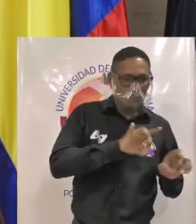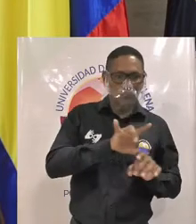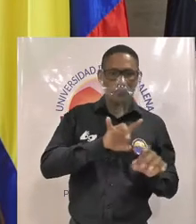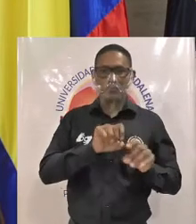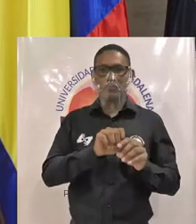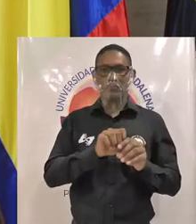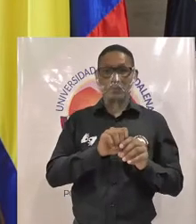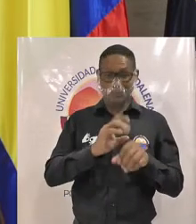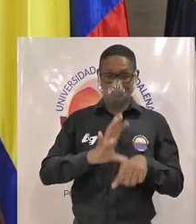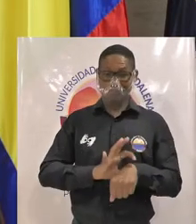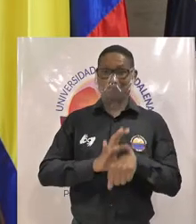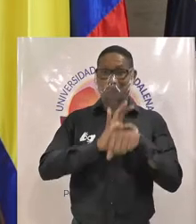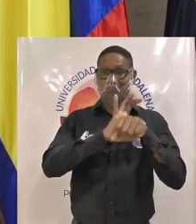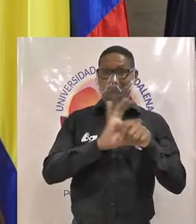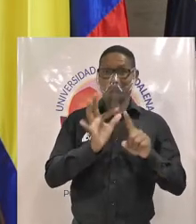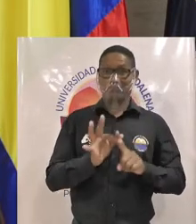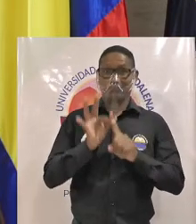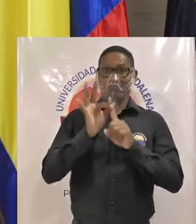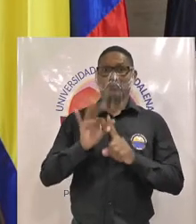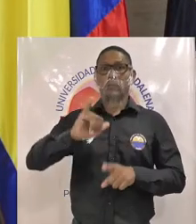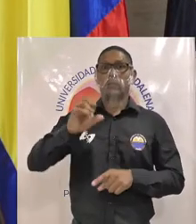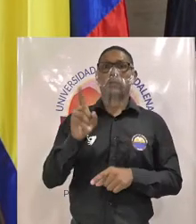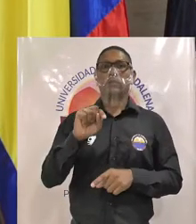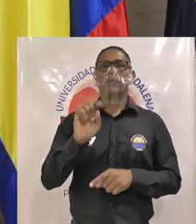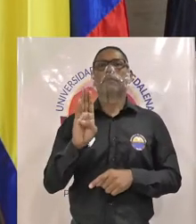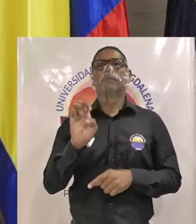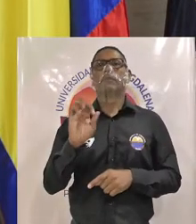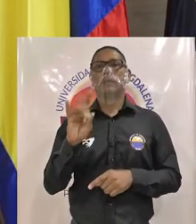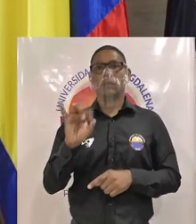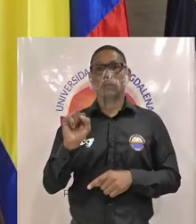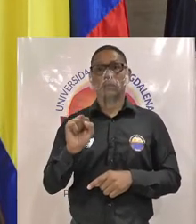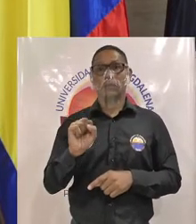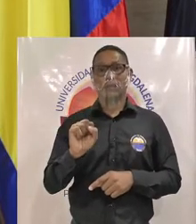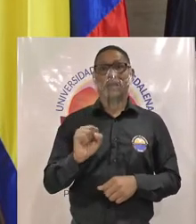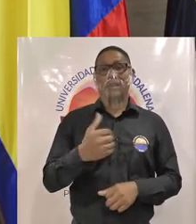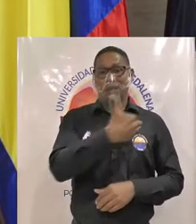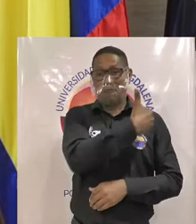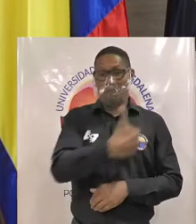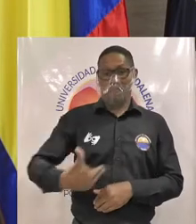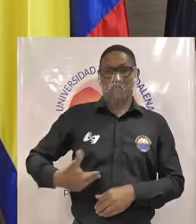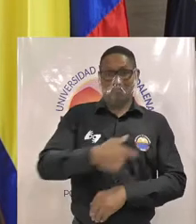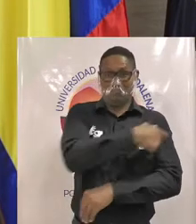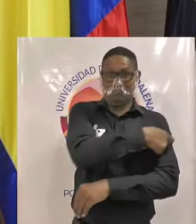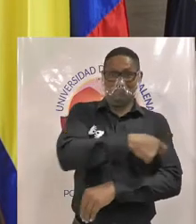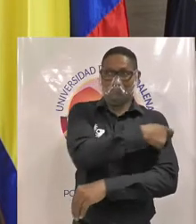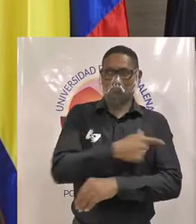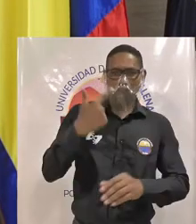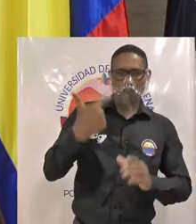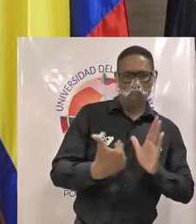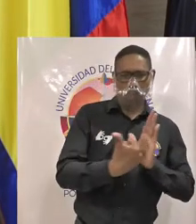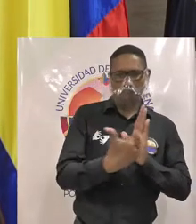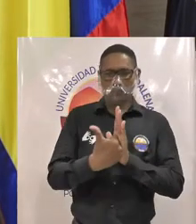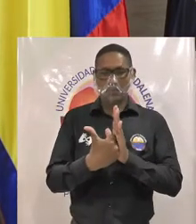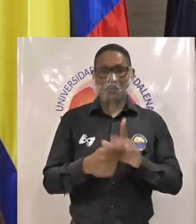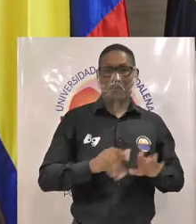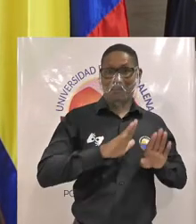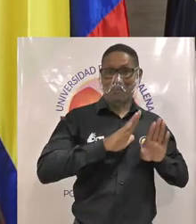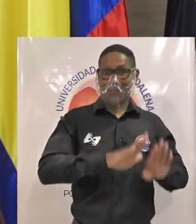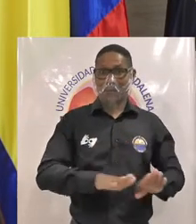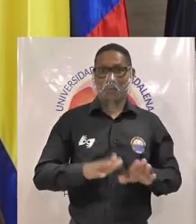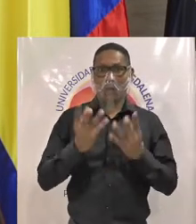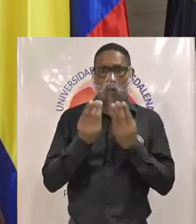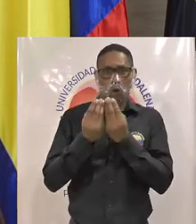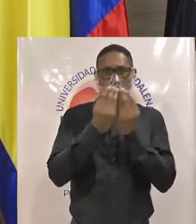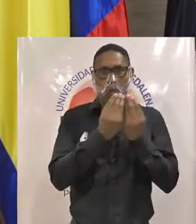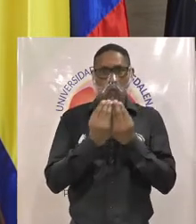del médico especialista José Miguel Verdugo Viedo presidente del Comité de Garantías y representantes del Consejo Superior ante esta instancia